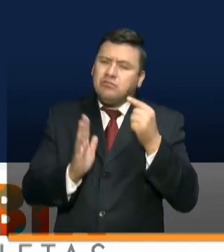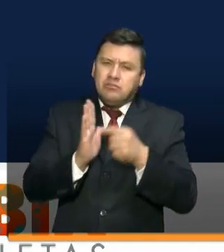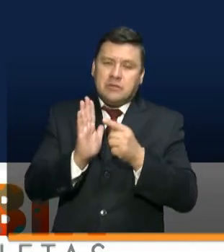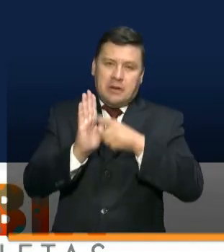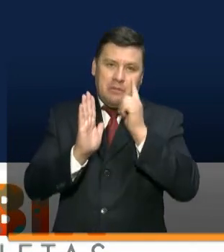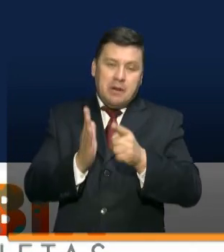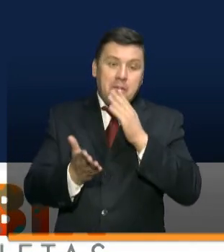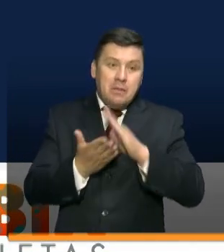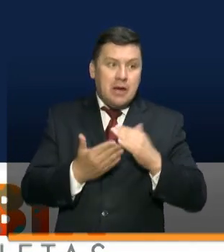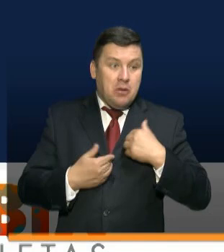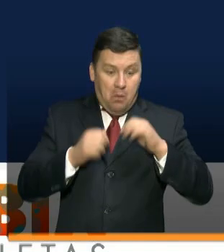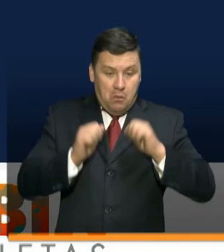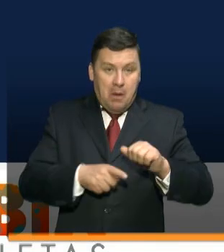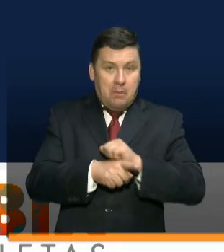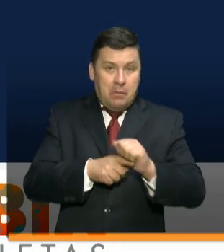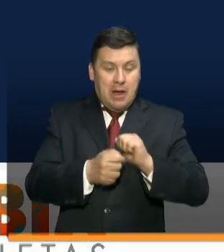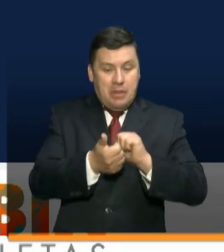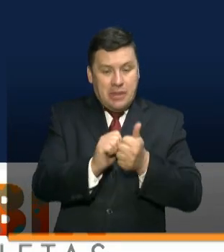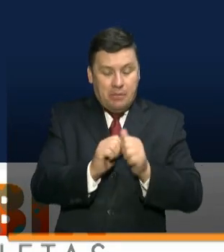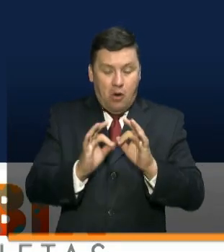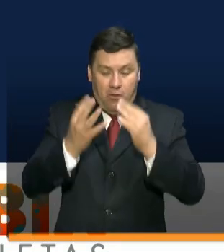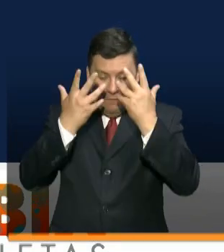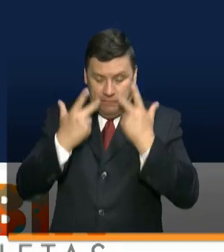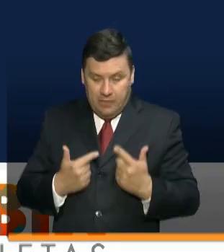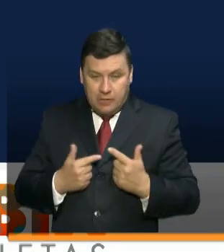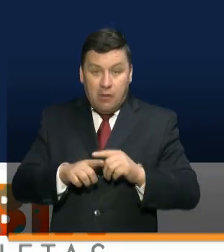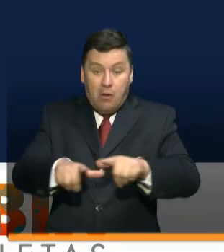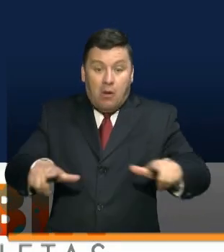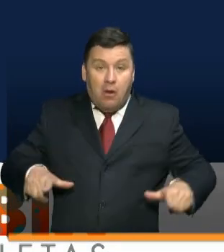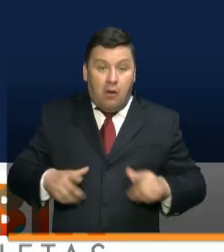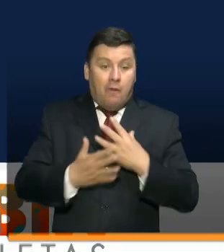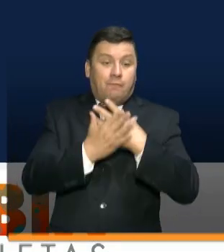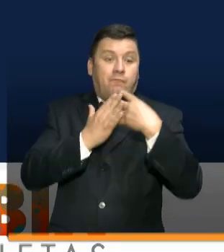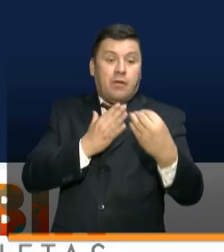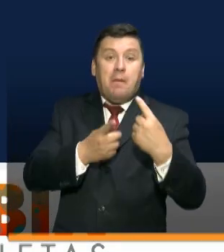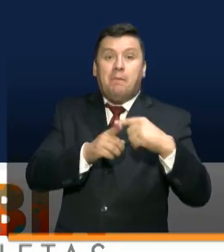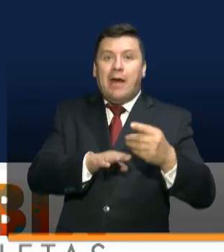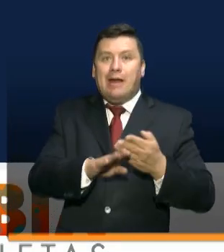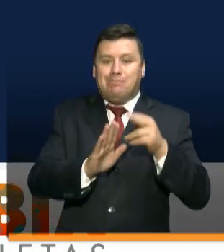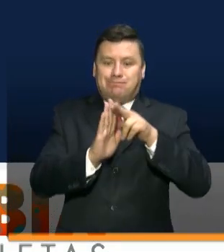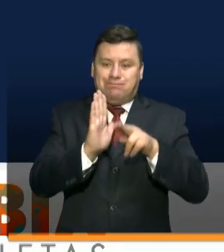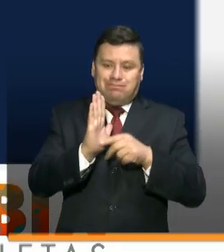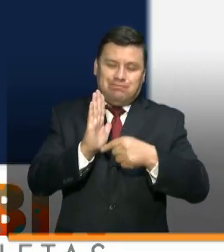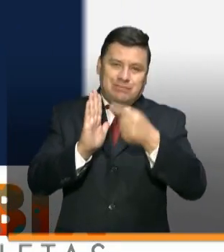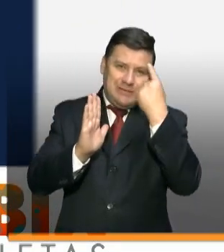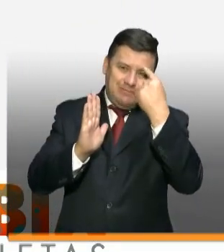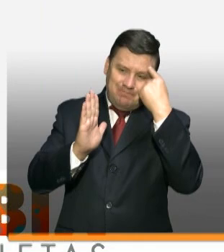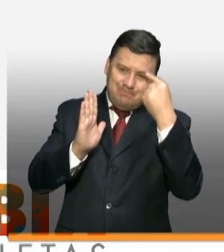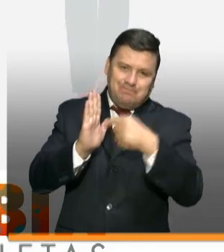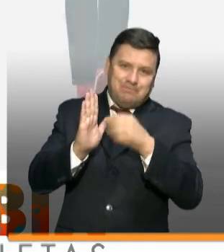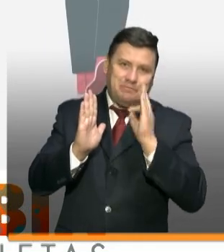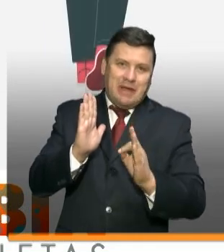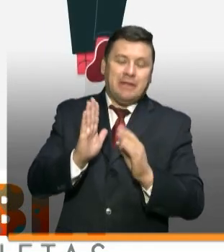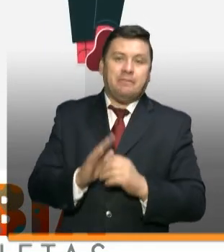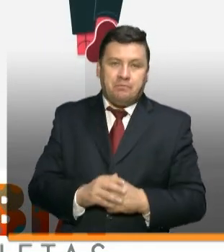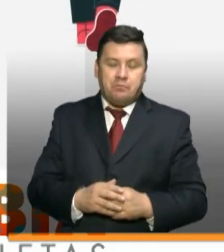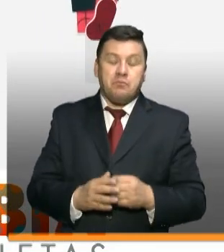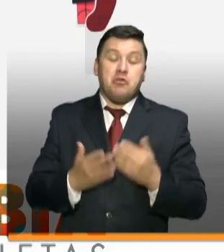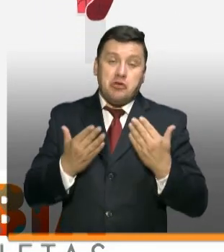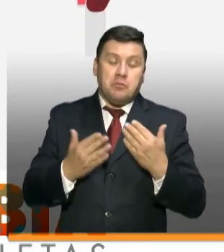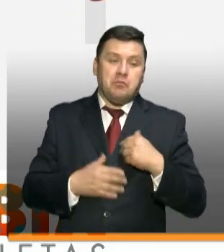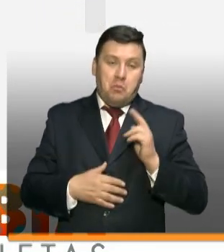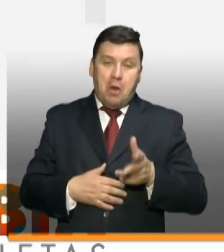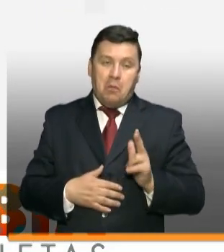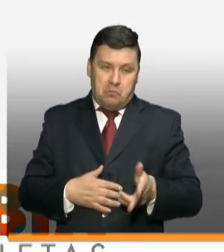autorización para practicar deporte y actividad física al aire libre, pero con restricciones específicas. Está permitido